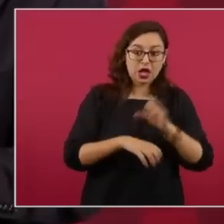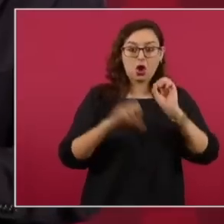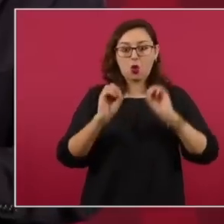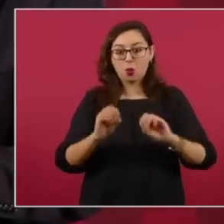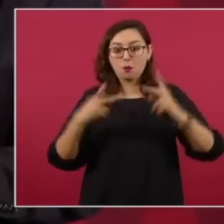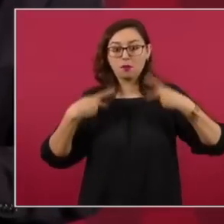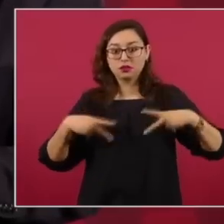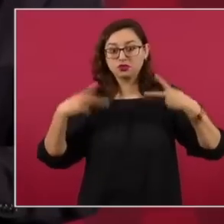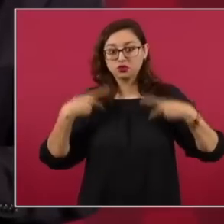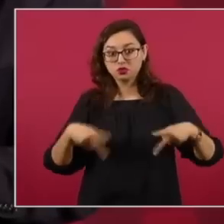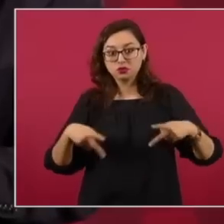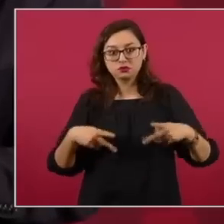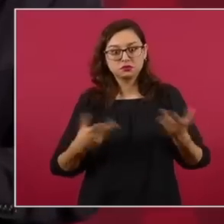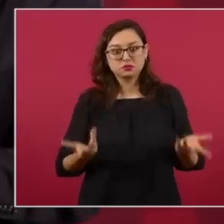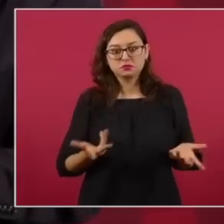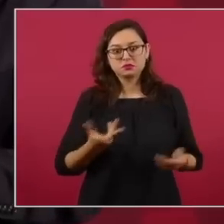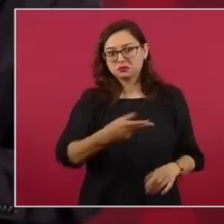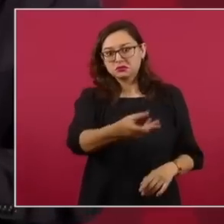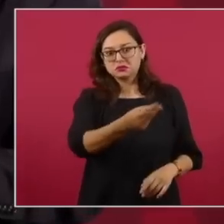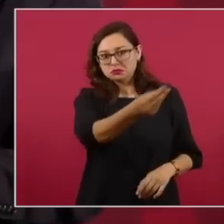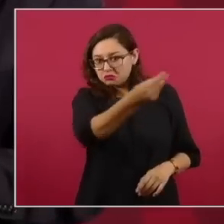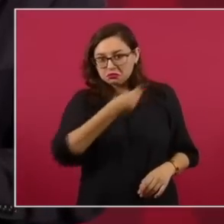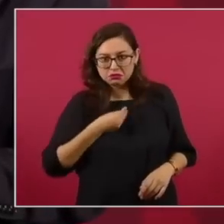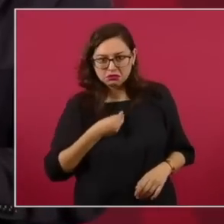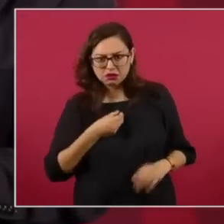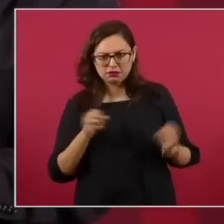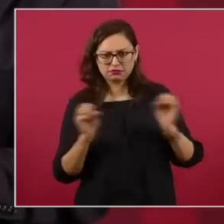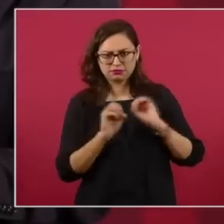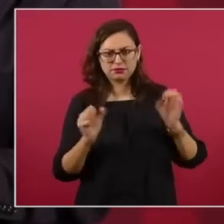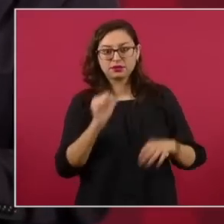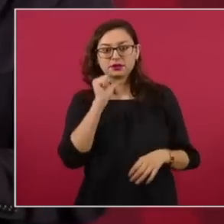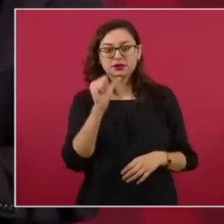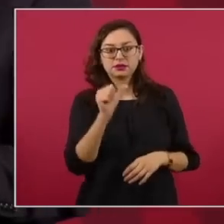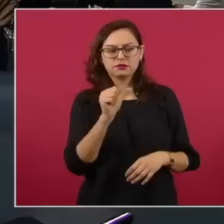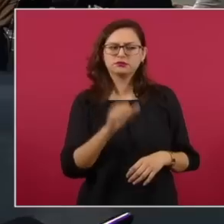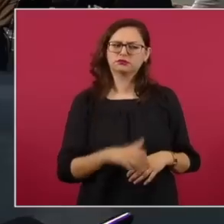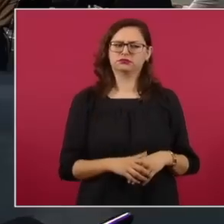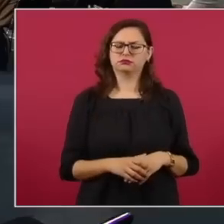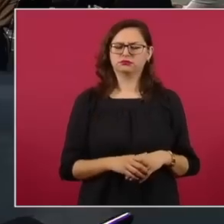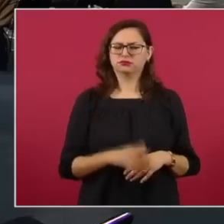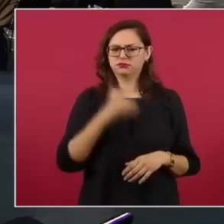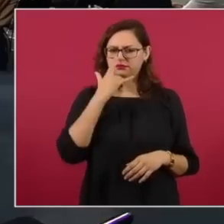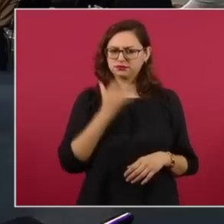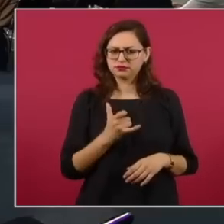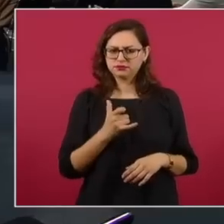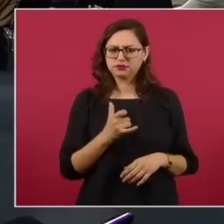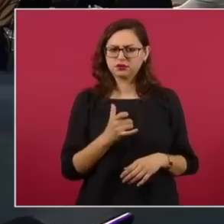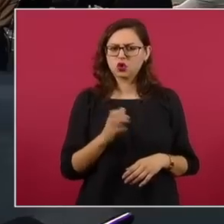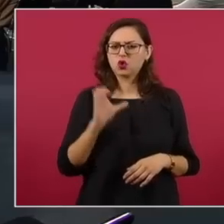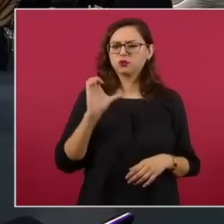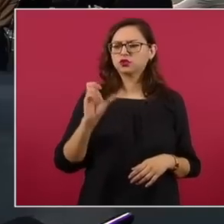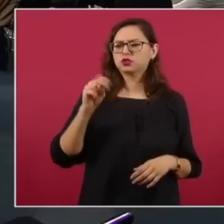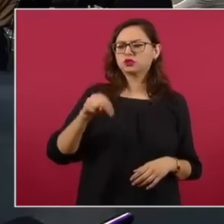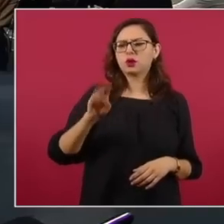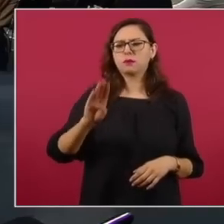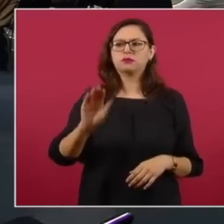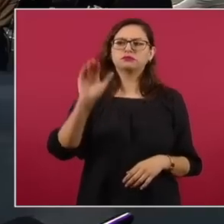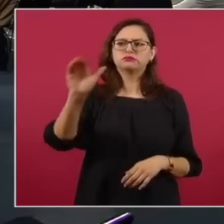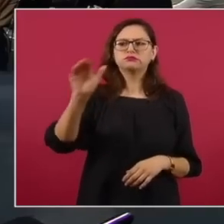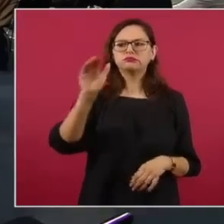no lo hacen, pues nosotros ponemos una queja y la Comisión Nacional Bancaria les llama la atención, les dice, oye,